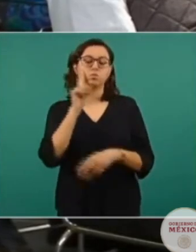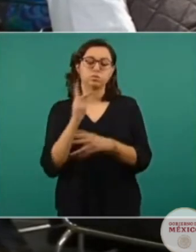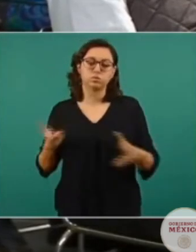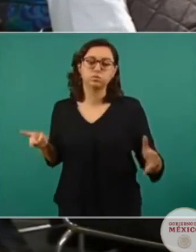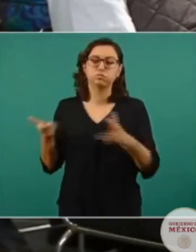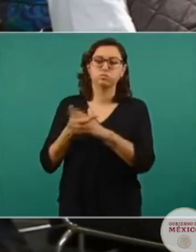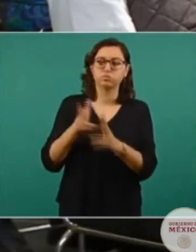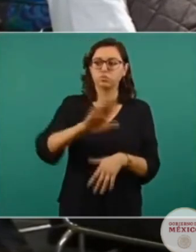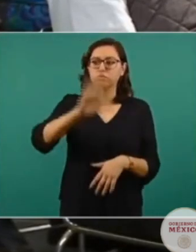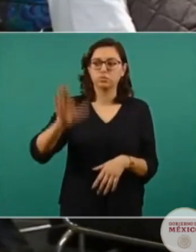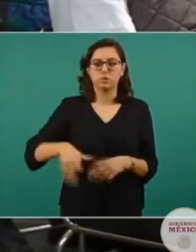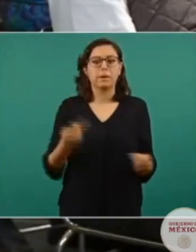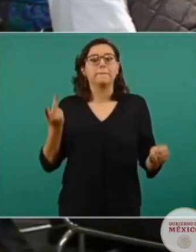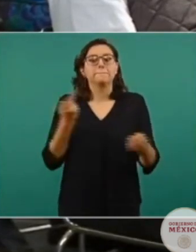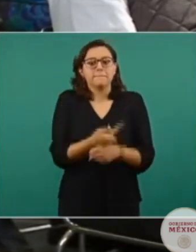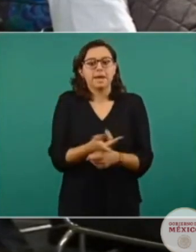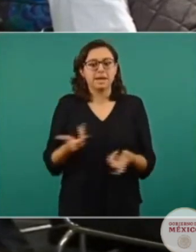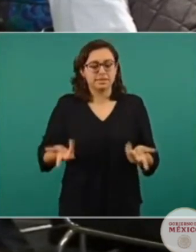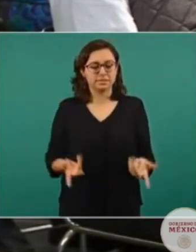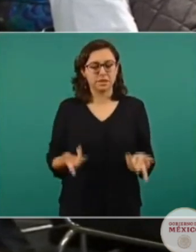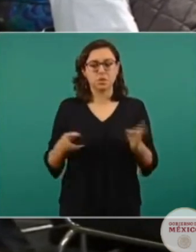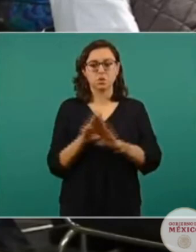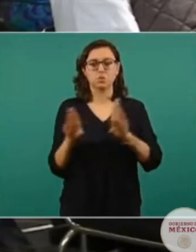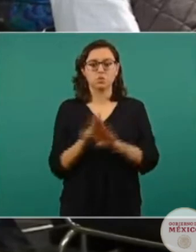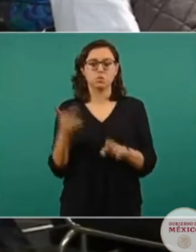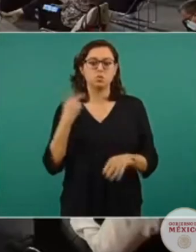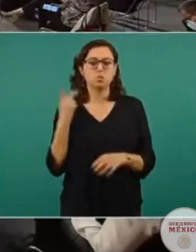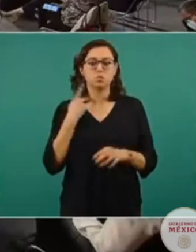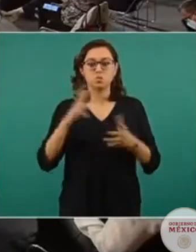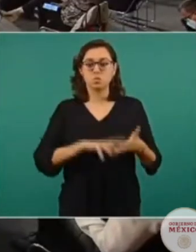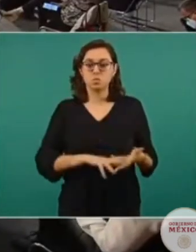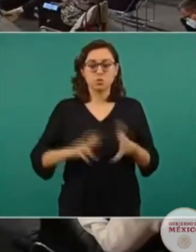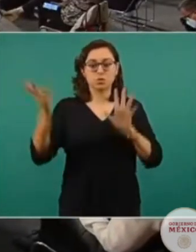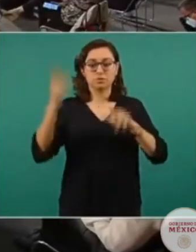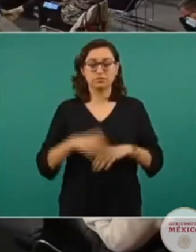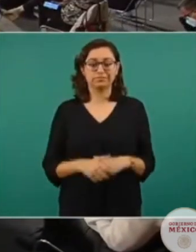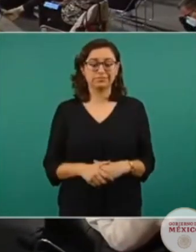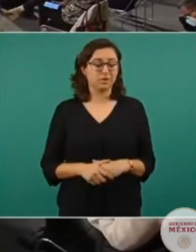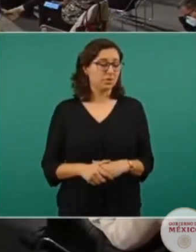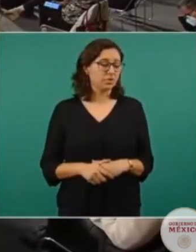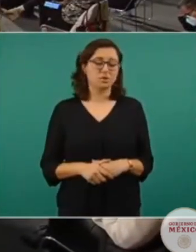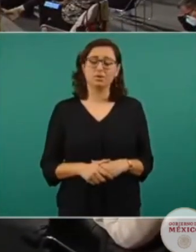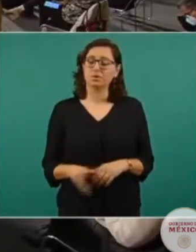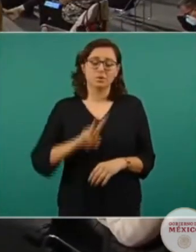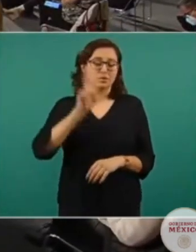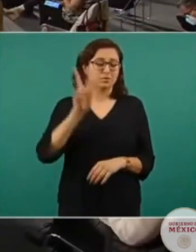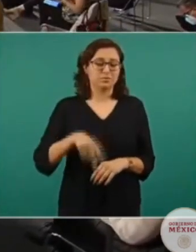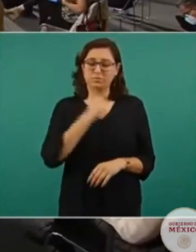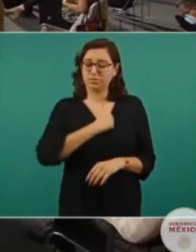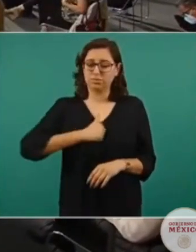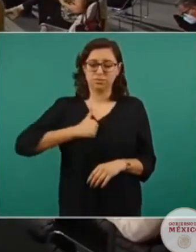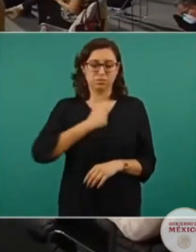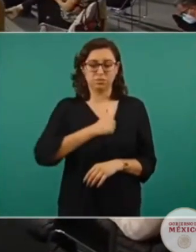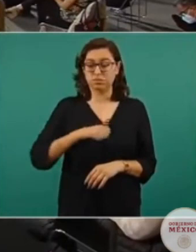floreros. Hoy, amigos y amigas, varios estados gobernados por el PRI, el PAN y el PRD, están fuera de